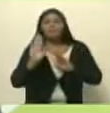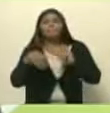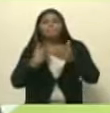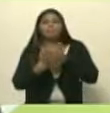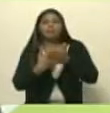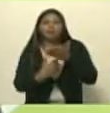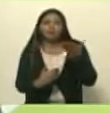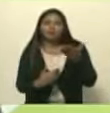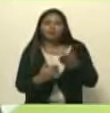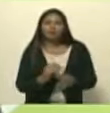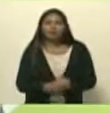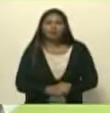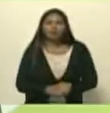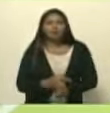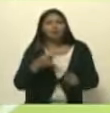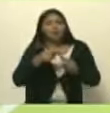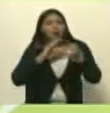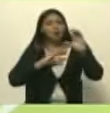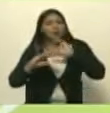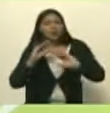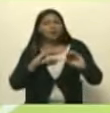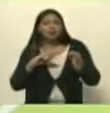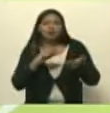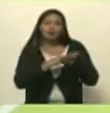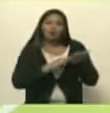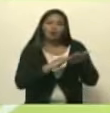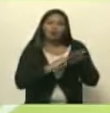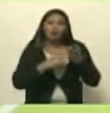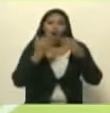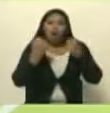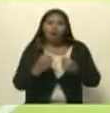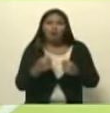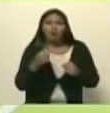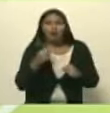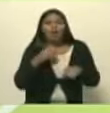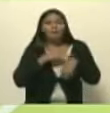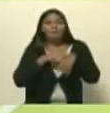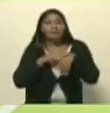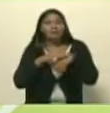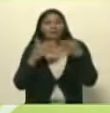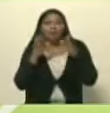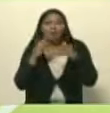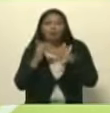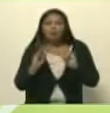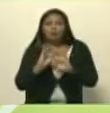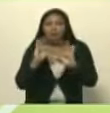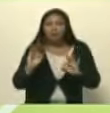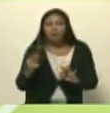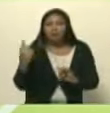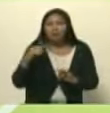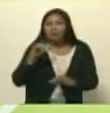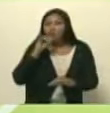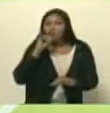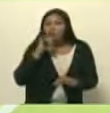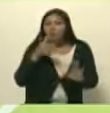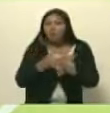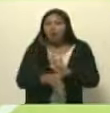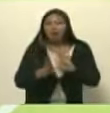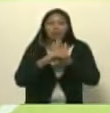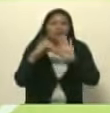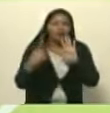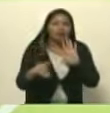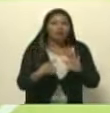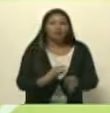medios de comunicación que consoliden la misión pública de bien informar como un derecho